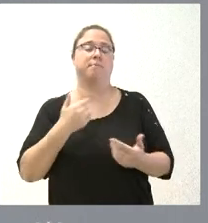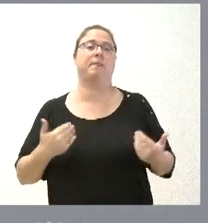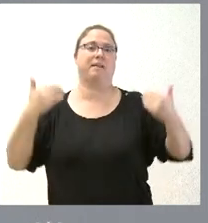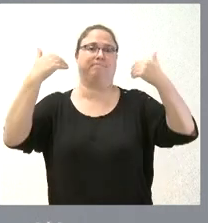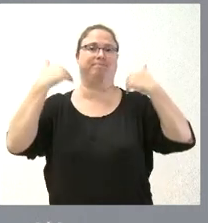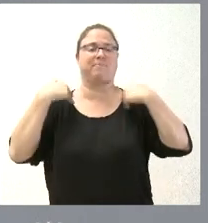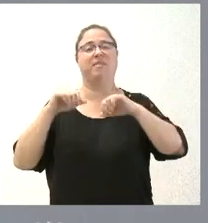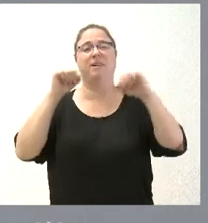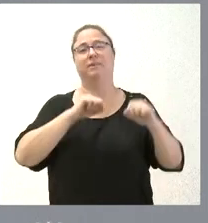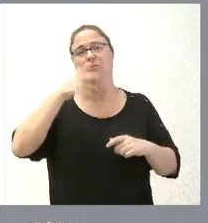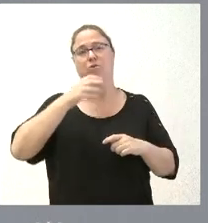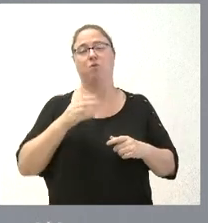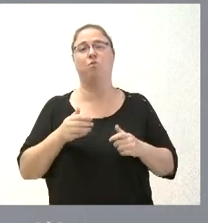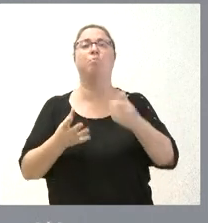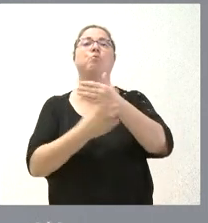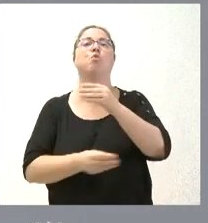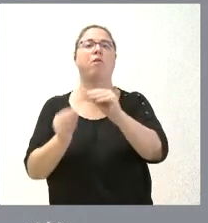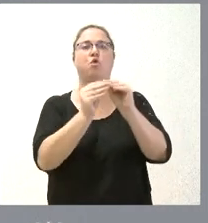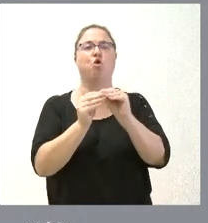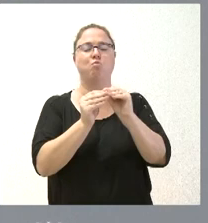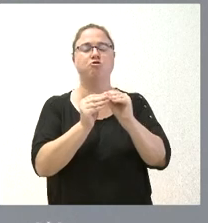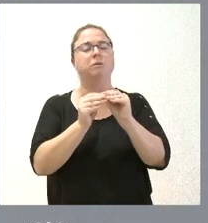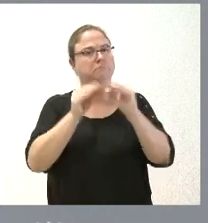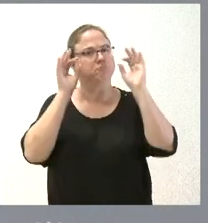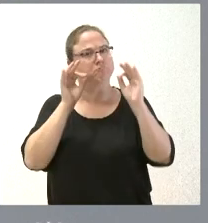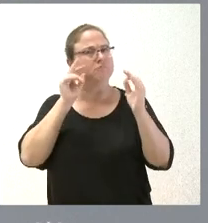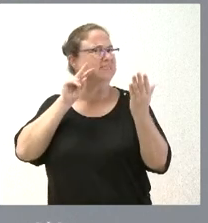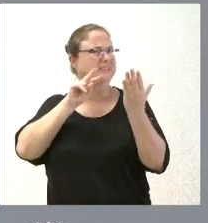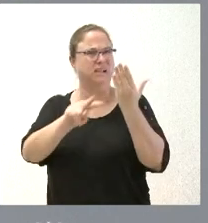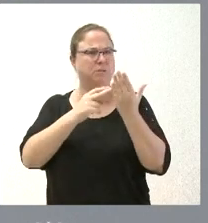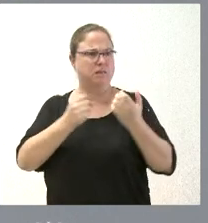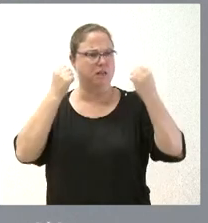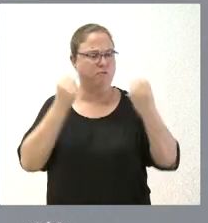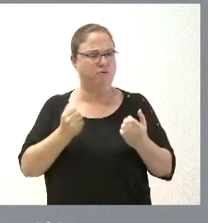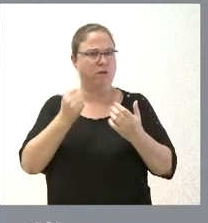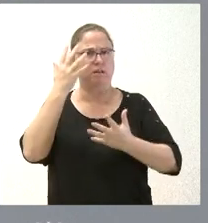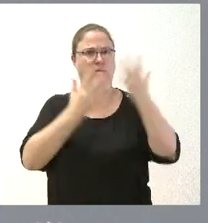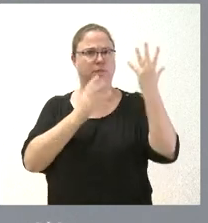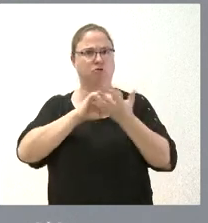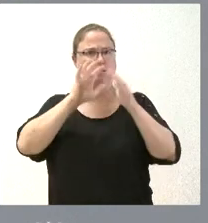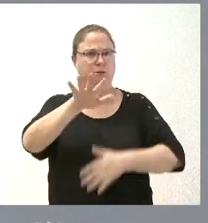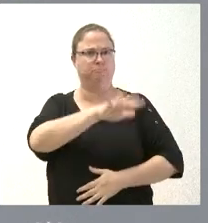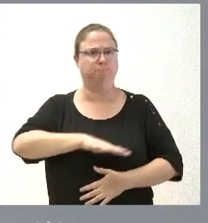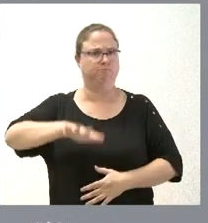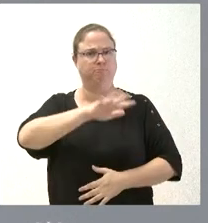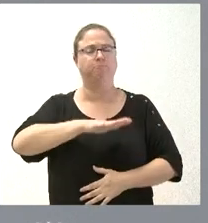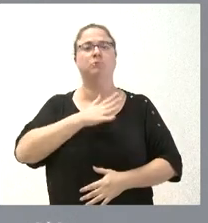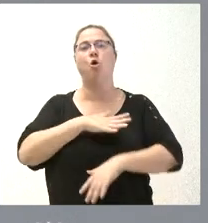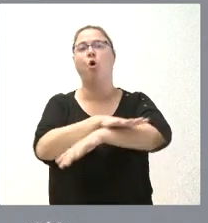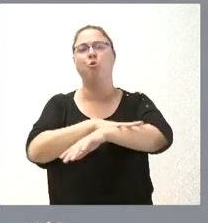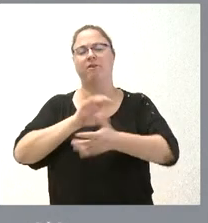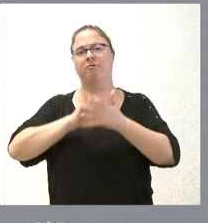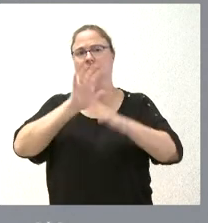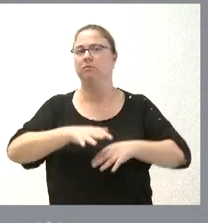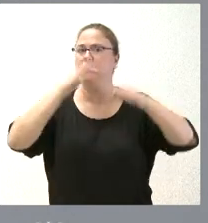de transparencia que ha alcanzado la administración autonómica donde este informe es ciertamente favorable y